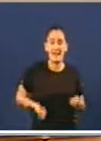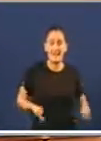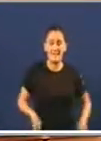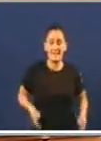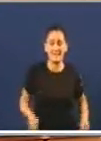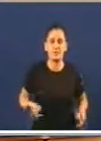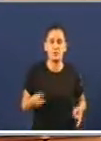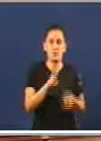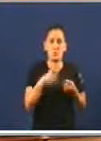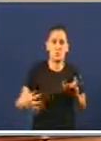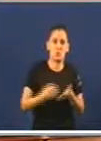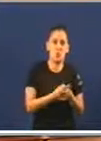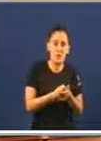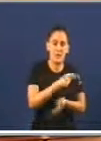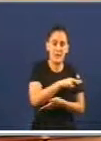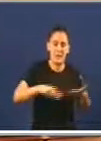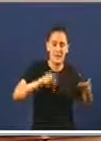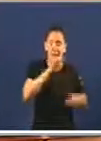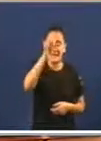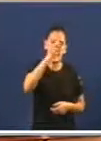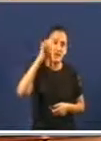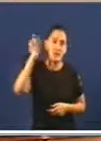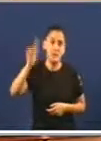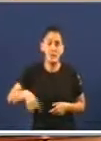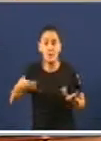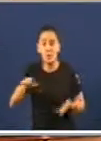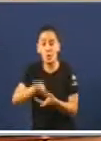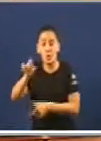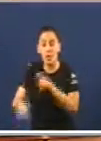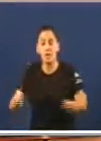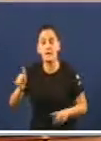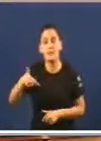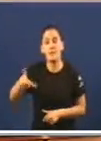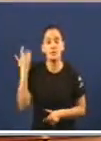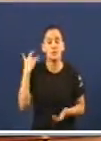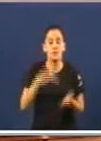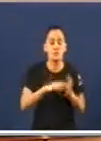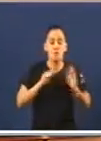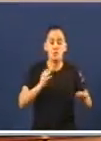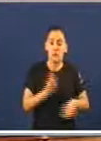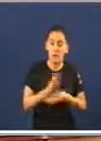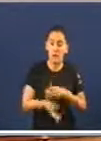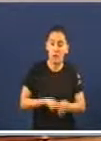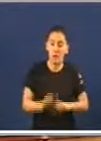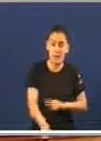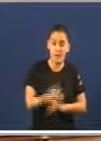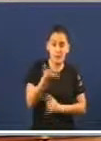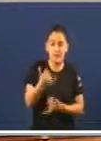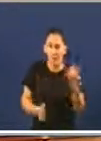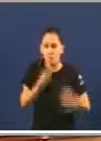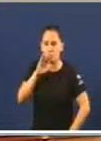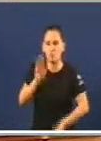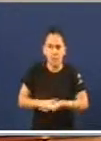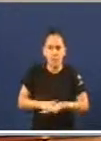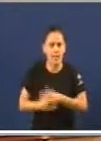galegos igual que o Goberno e o povo, polo tanto, ten dereito a que o que se aproba no seu Parlamento se leve a cabo, se cumpra e